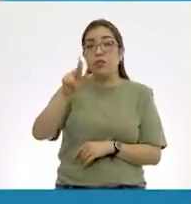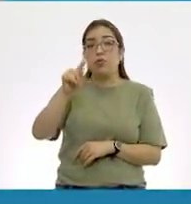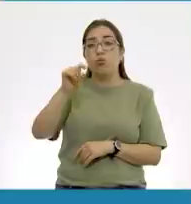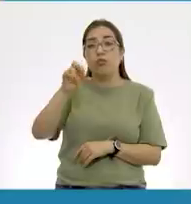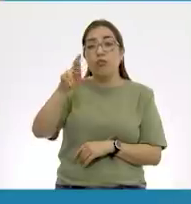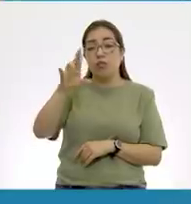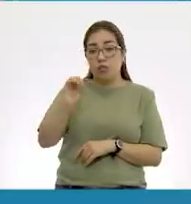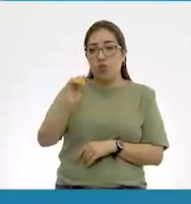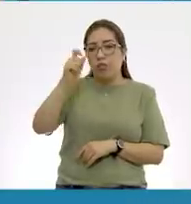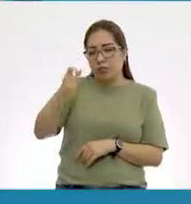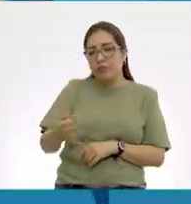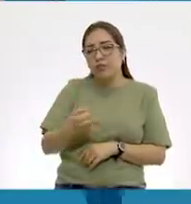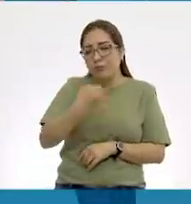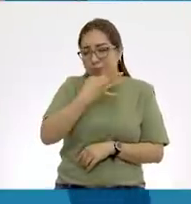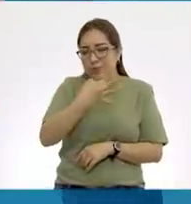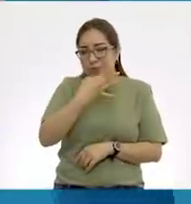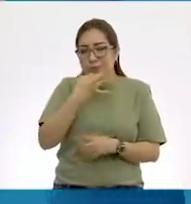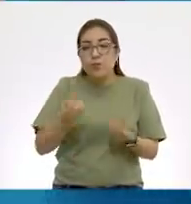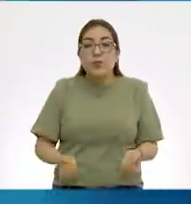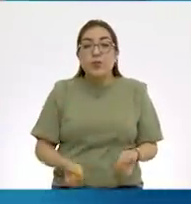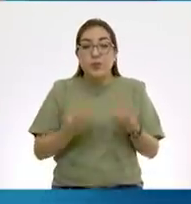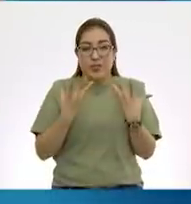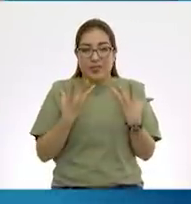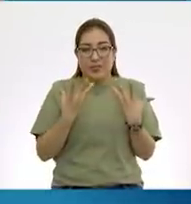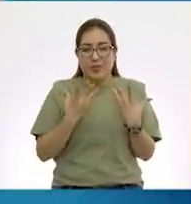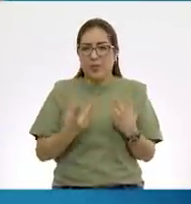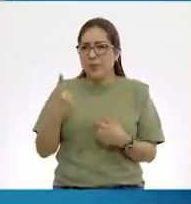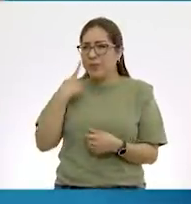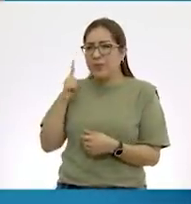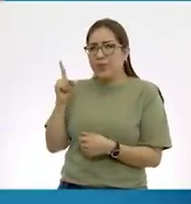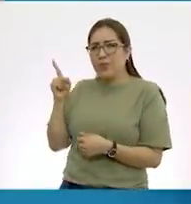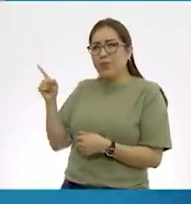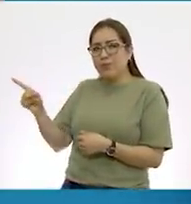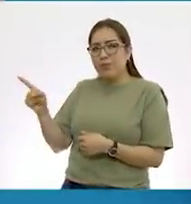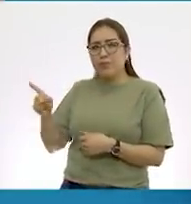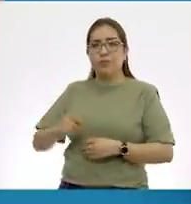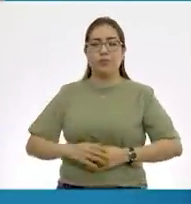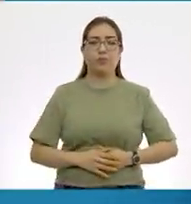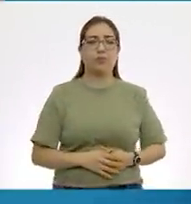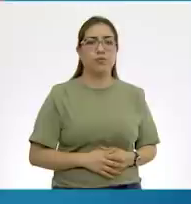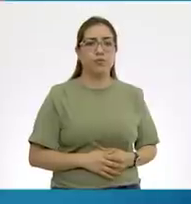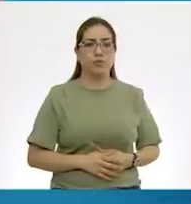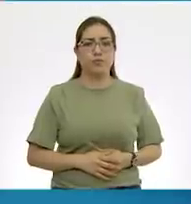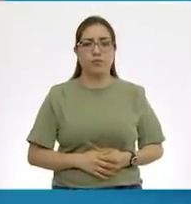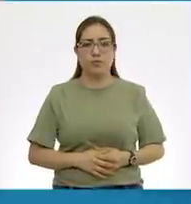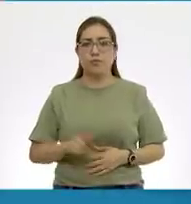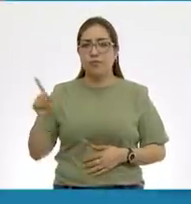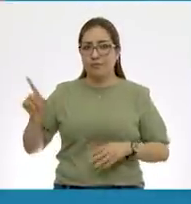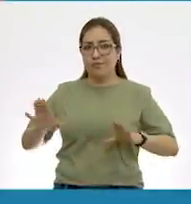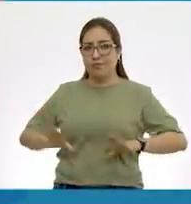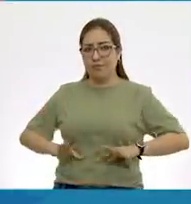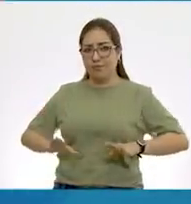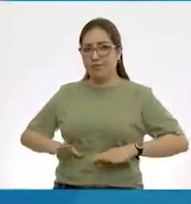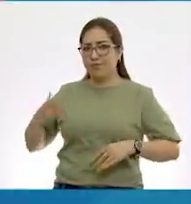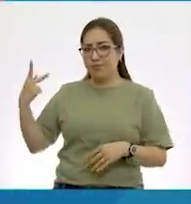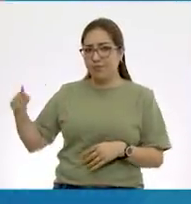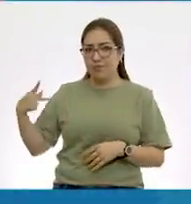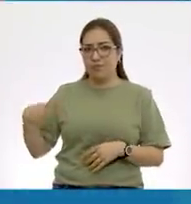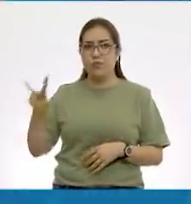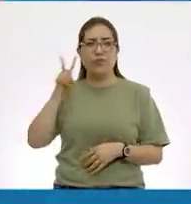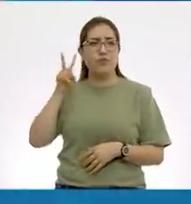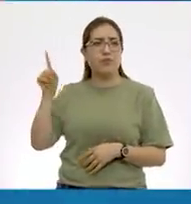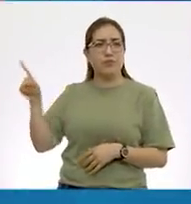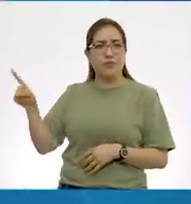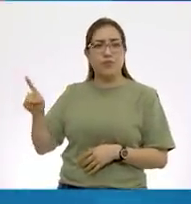Esta señala los minutos. Si observamos la imagen en donde están las características que estamos viendo,